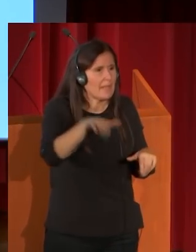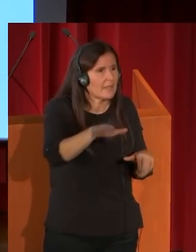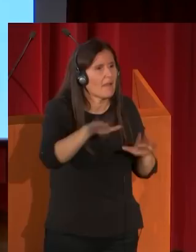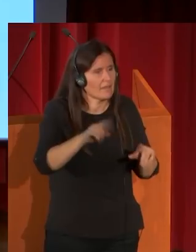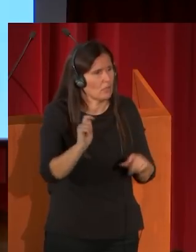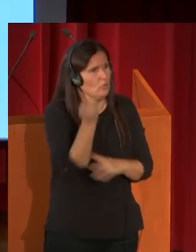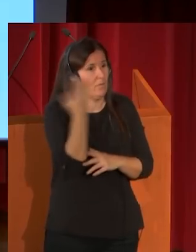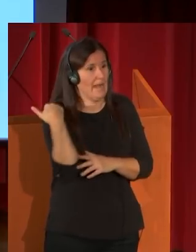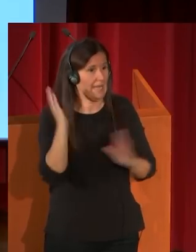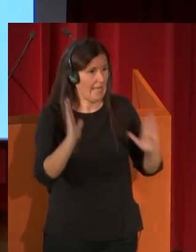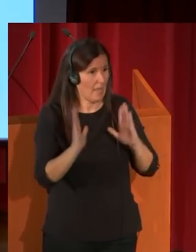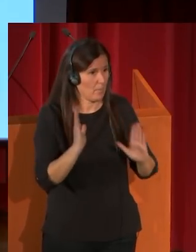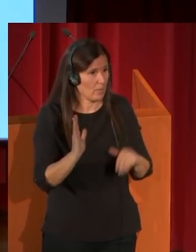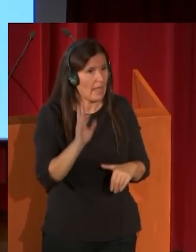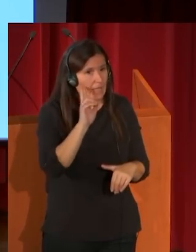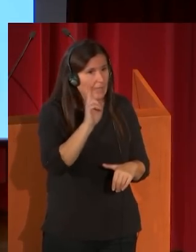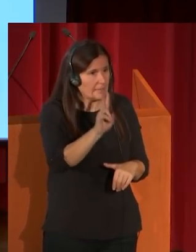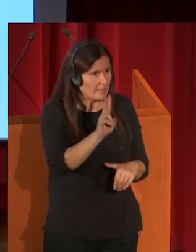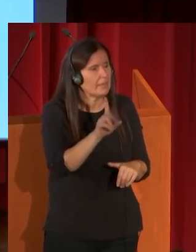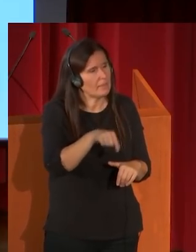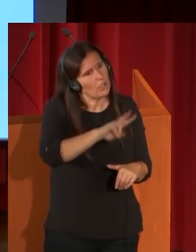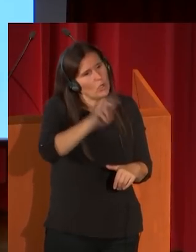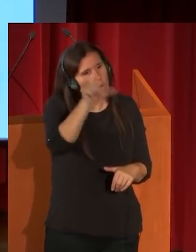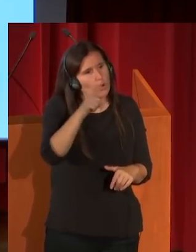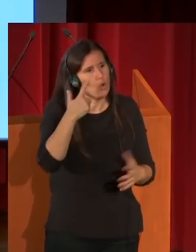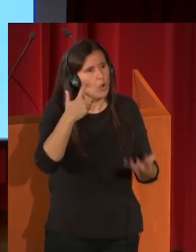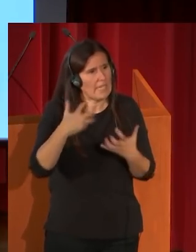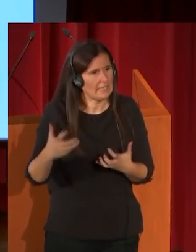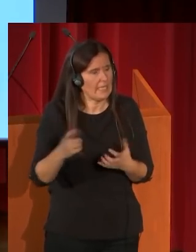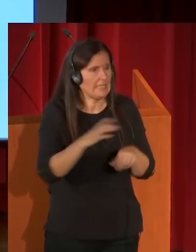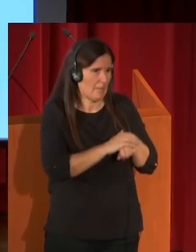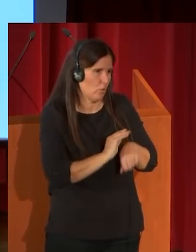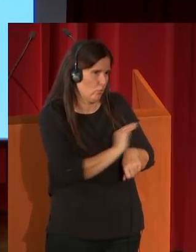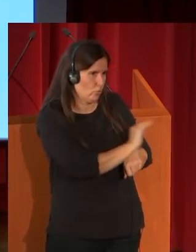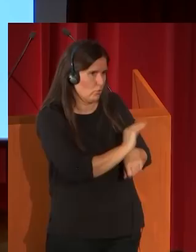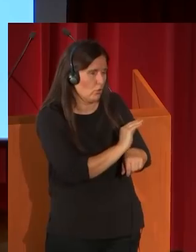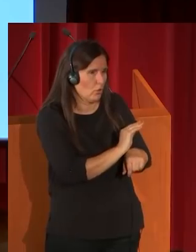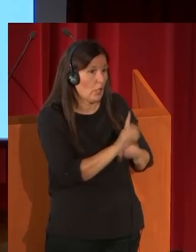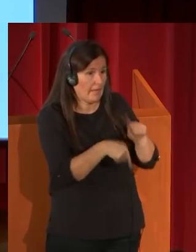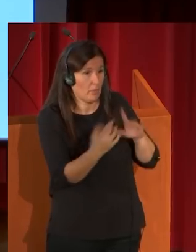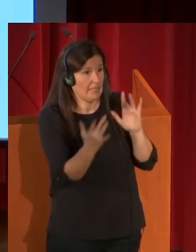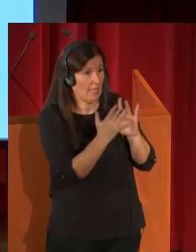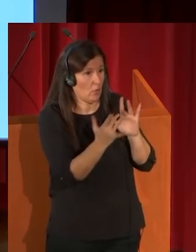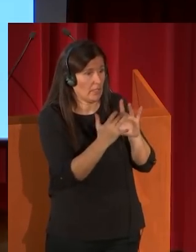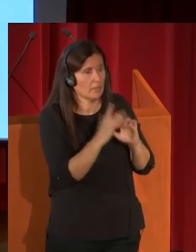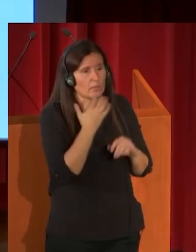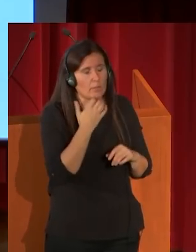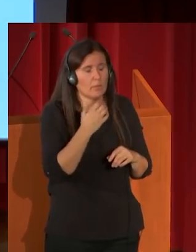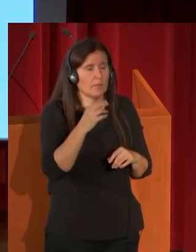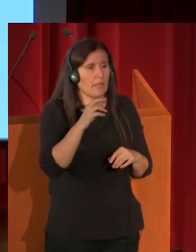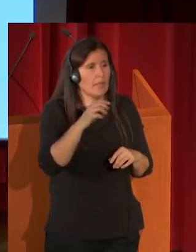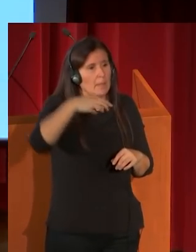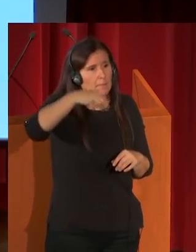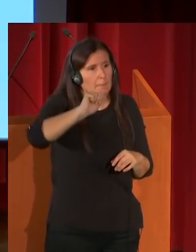estos años y que se ve también en otros artistas, amigos suyos, posteriormente en contacto con él, como es Martín Rico.